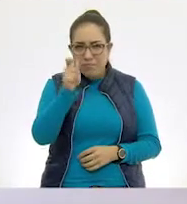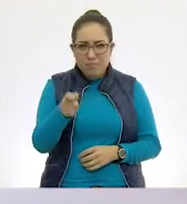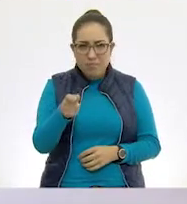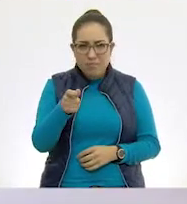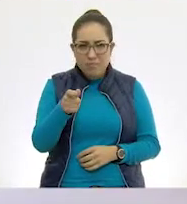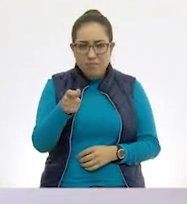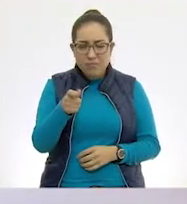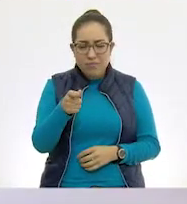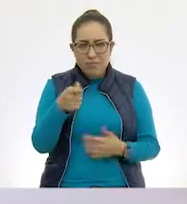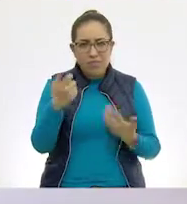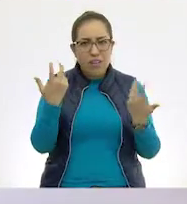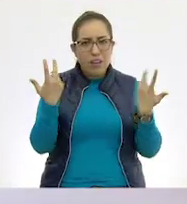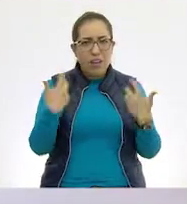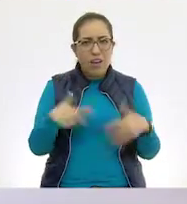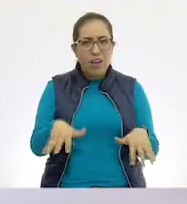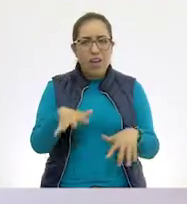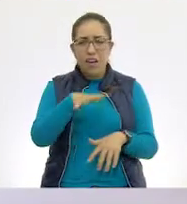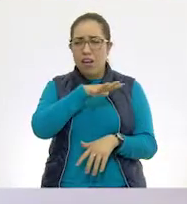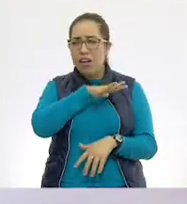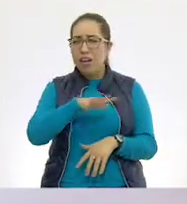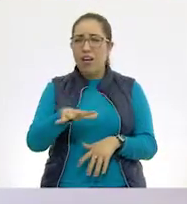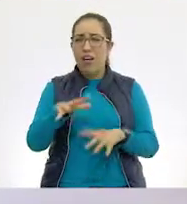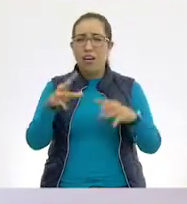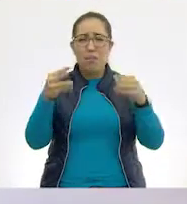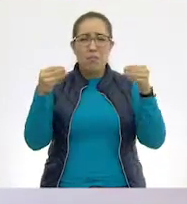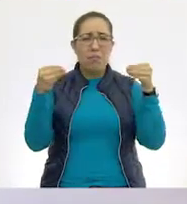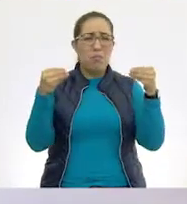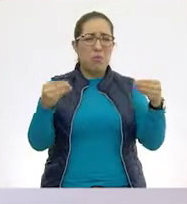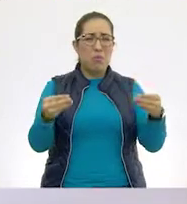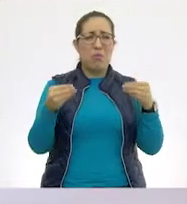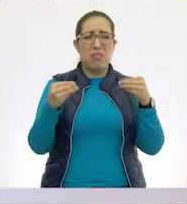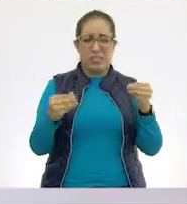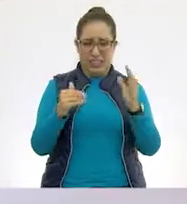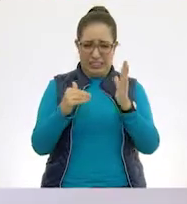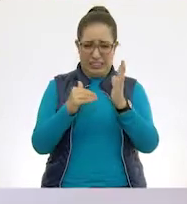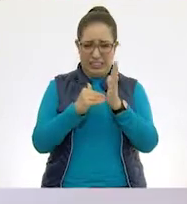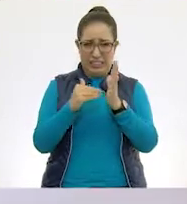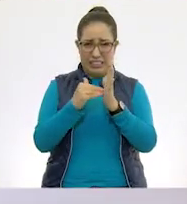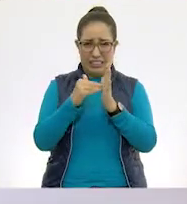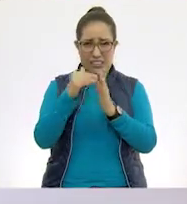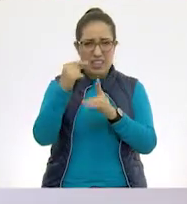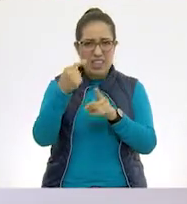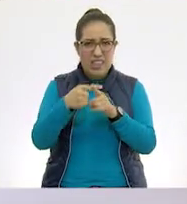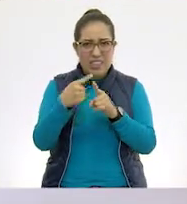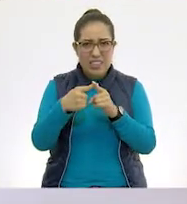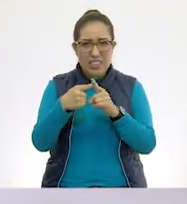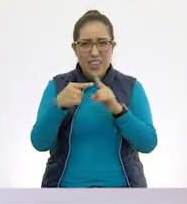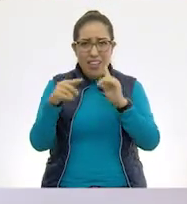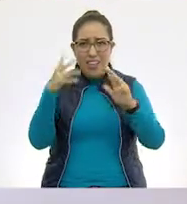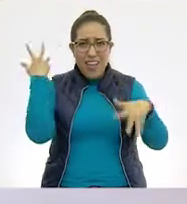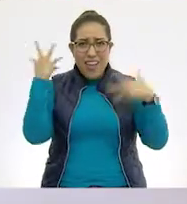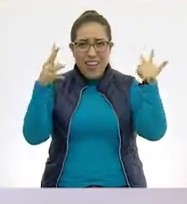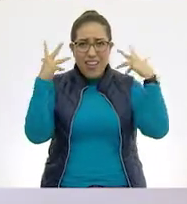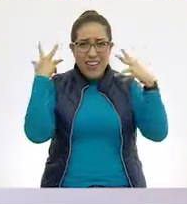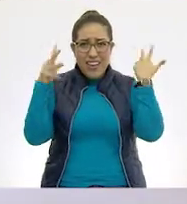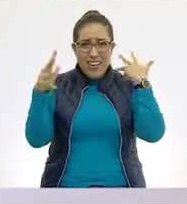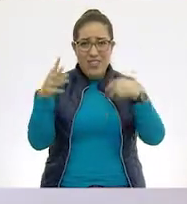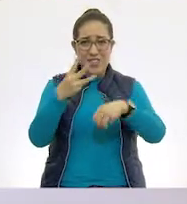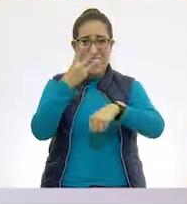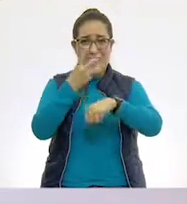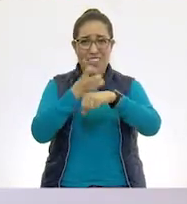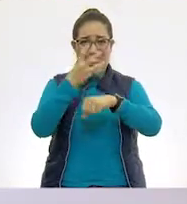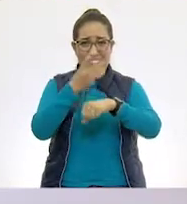¡No puede ser! ¡Son muchísimos! ¡Son los traviesos! ¡Alumnos del tercer